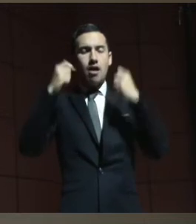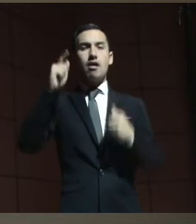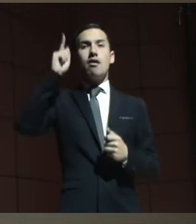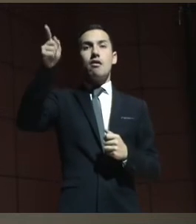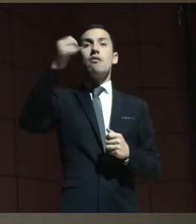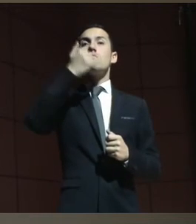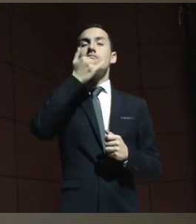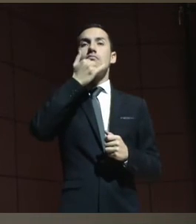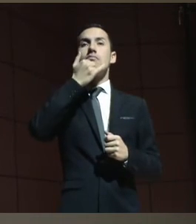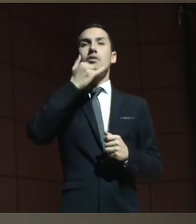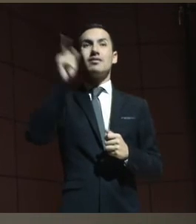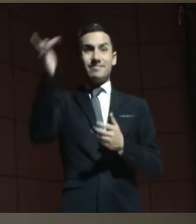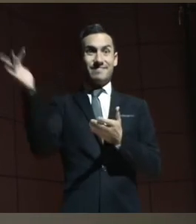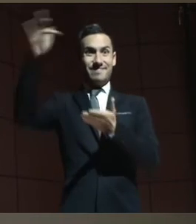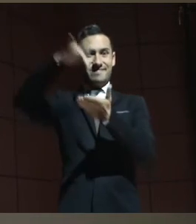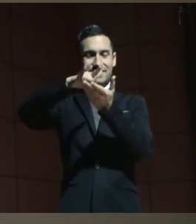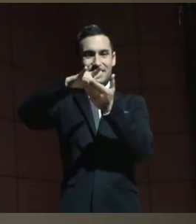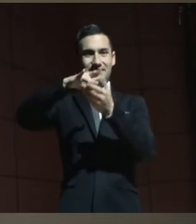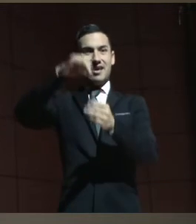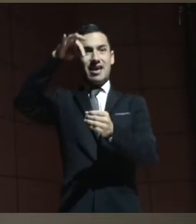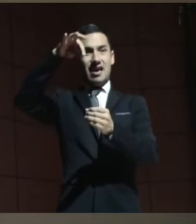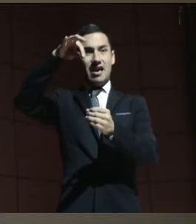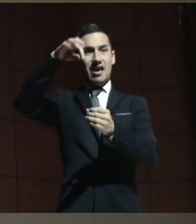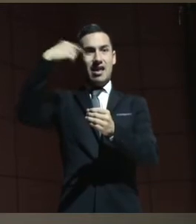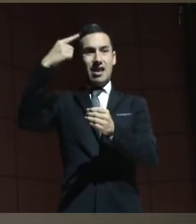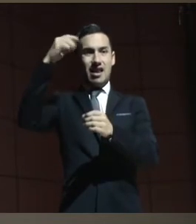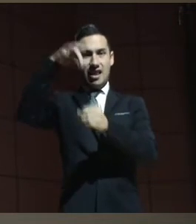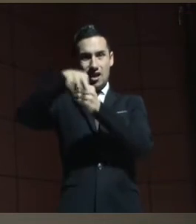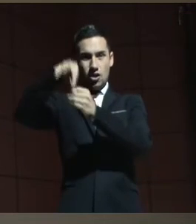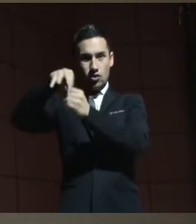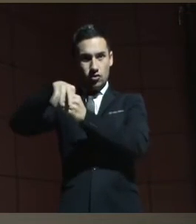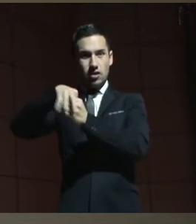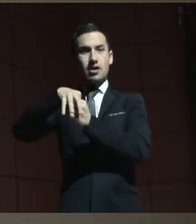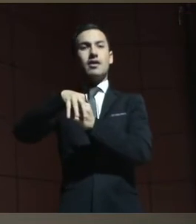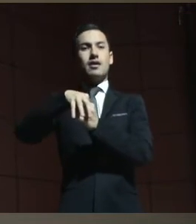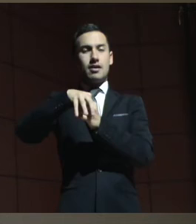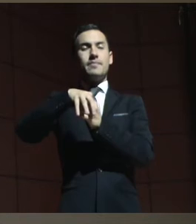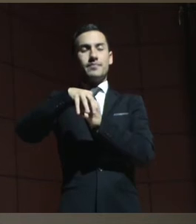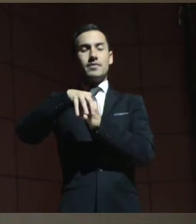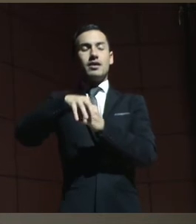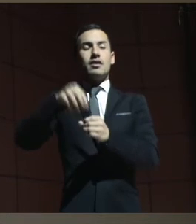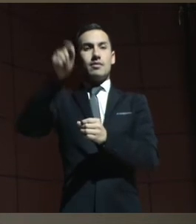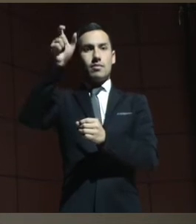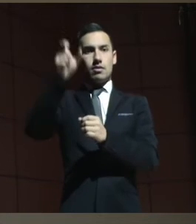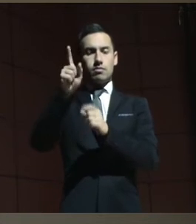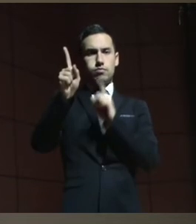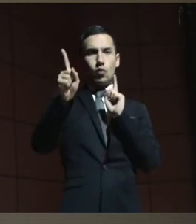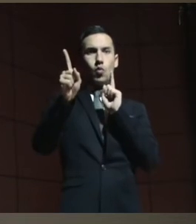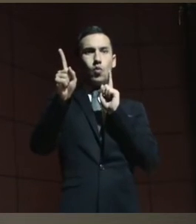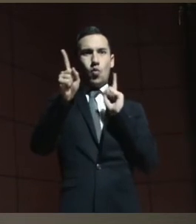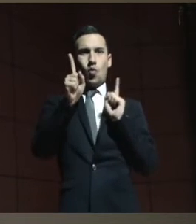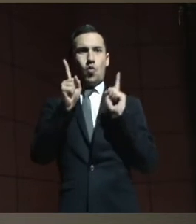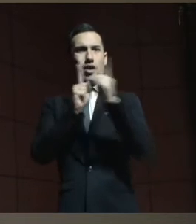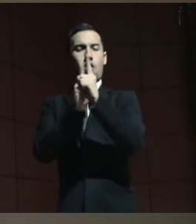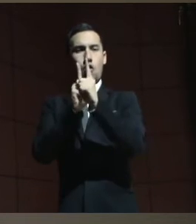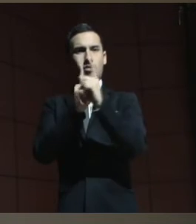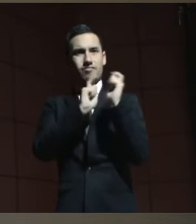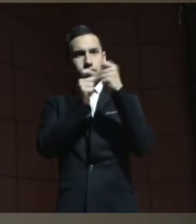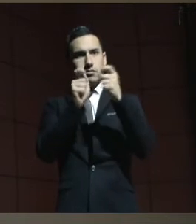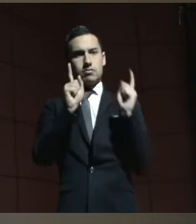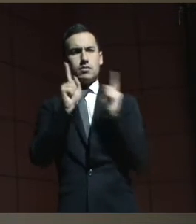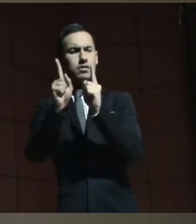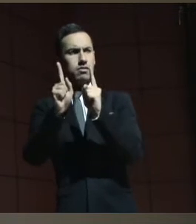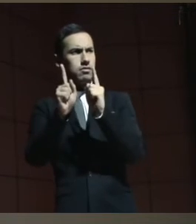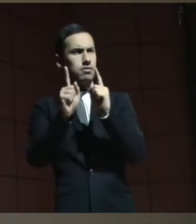las elecciones generales y está tachado por tener un curador. Y entonces esta persona no